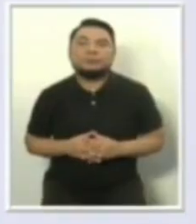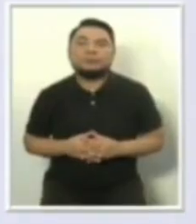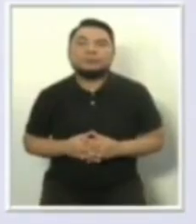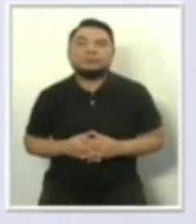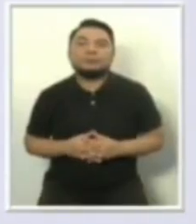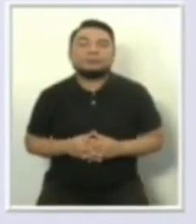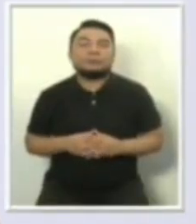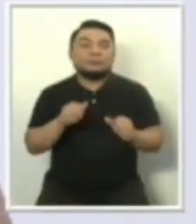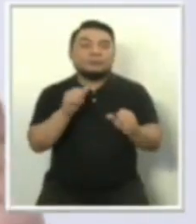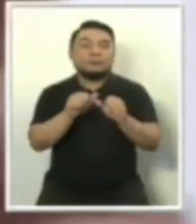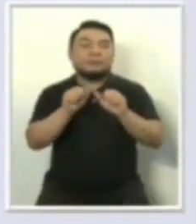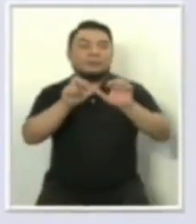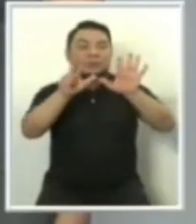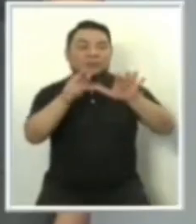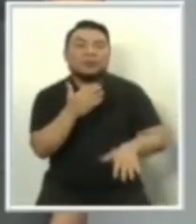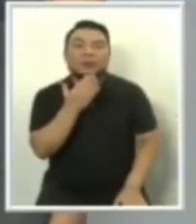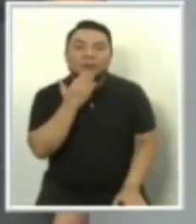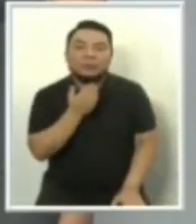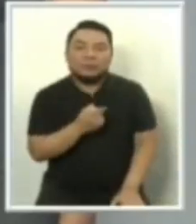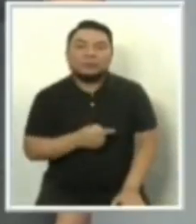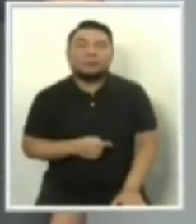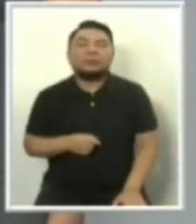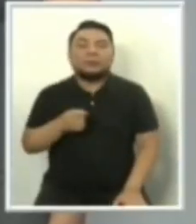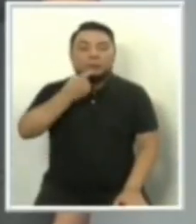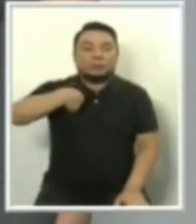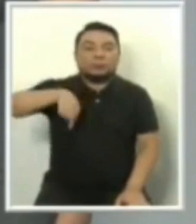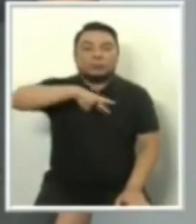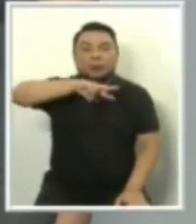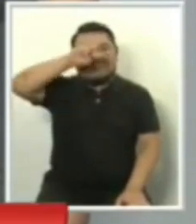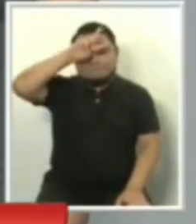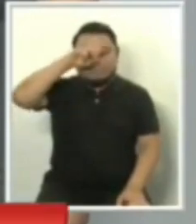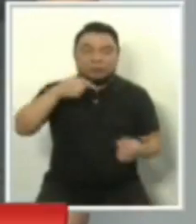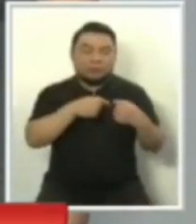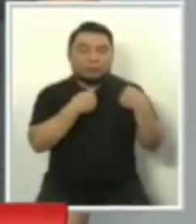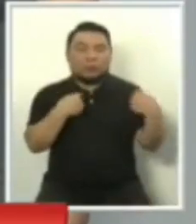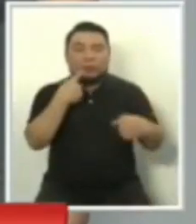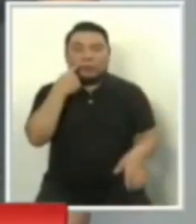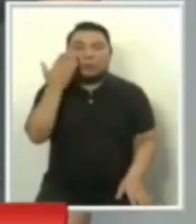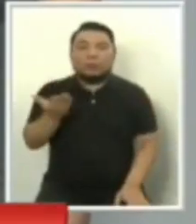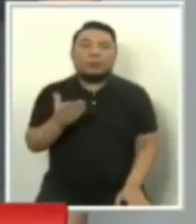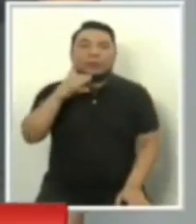El número 8, Somos Perú, Daniel Salaverri.